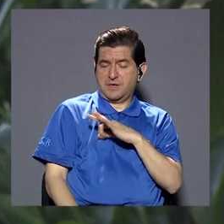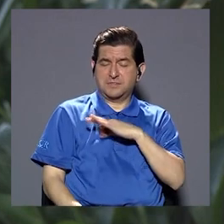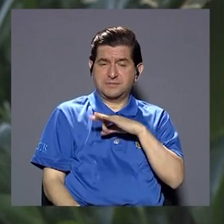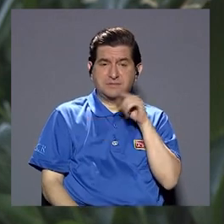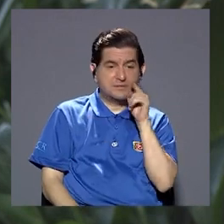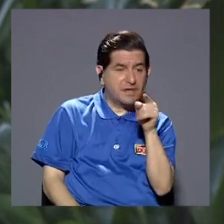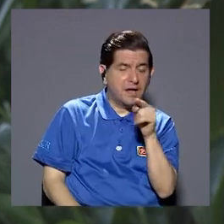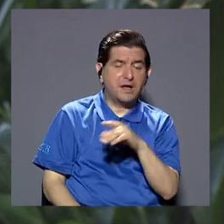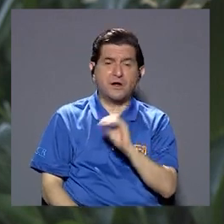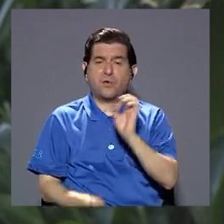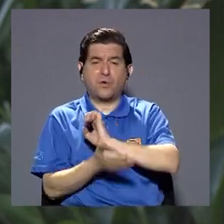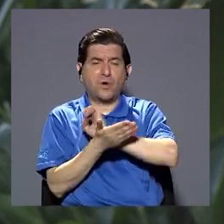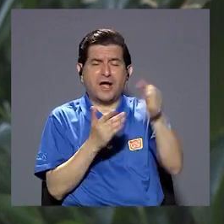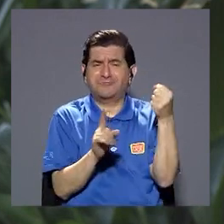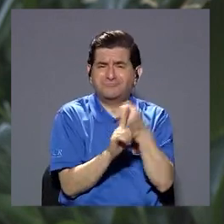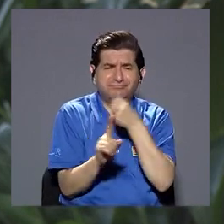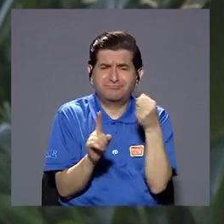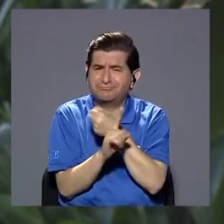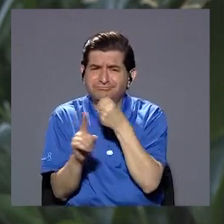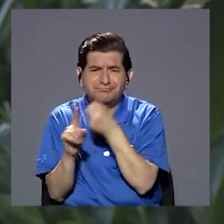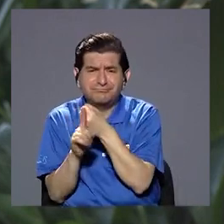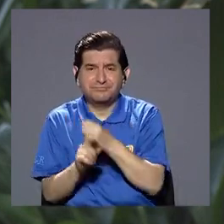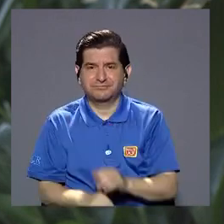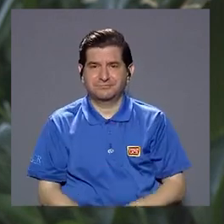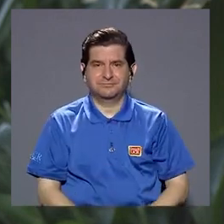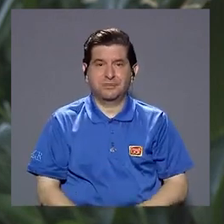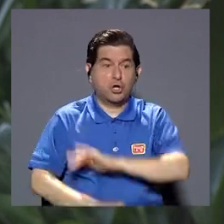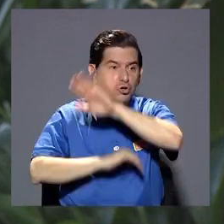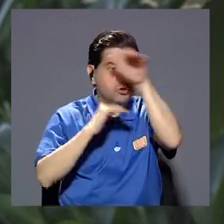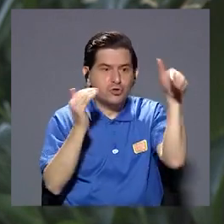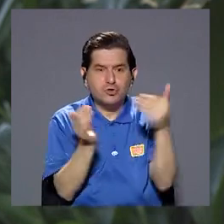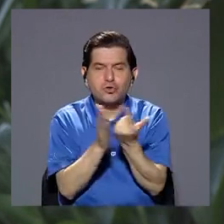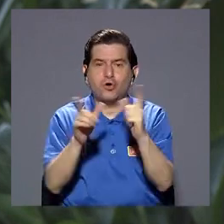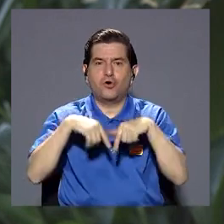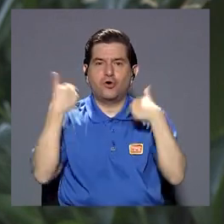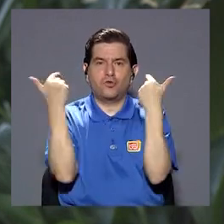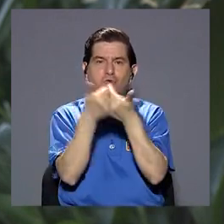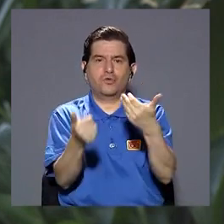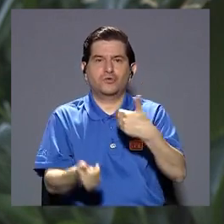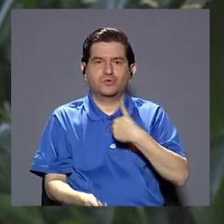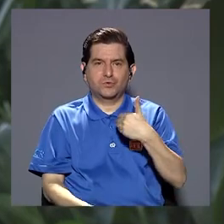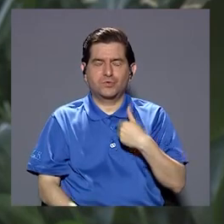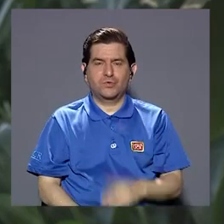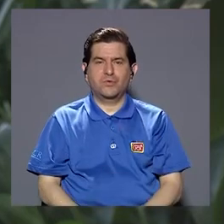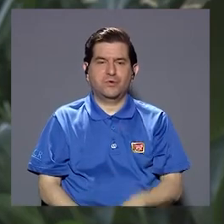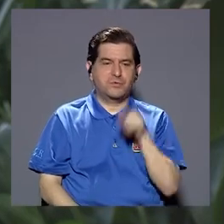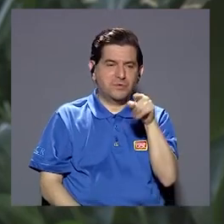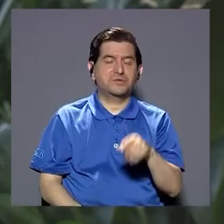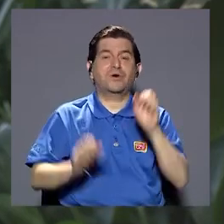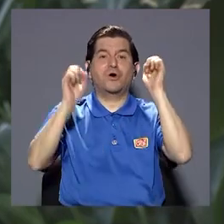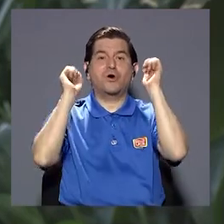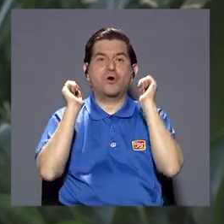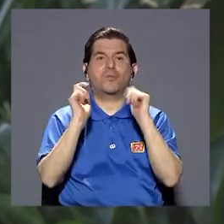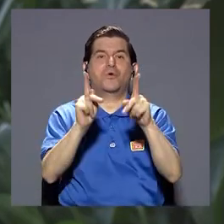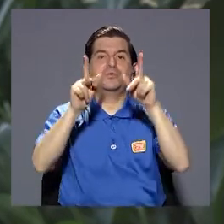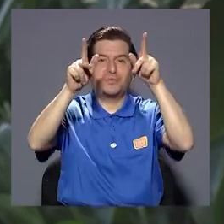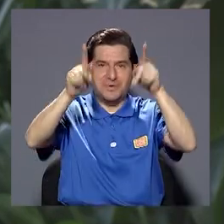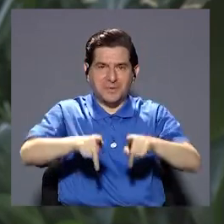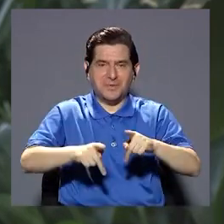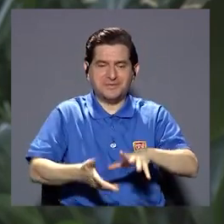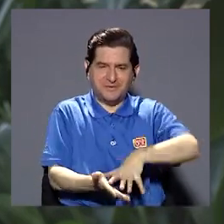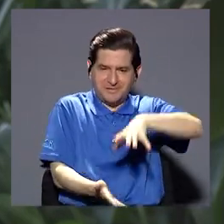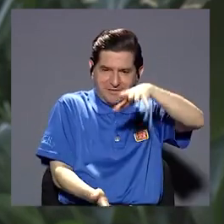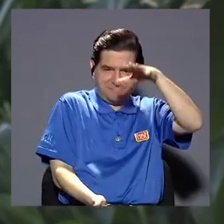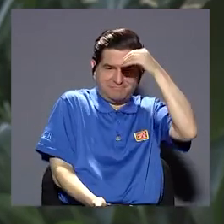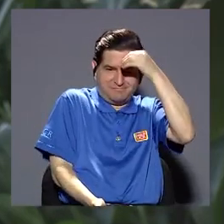bienestar en la familia la prevención de la violencia entonces todos los grupos que nosotros tenemos son un marco de oportunidad para que